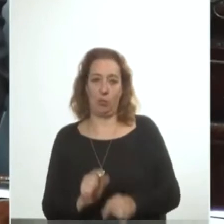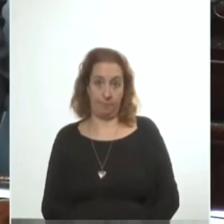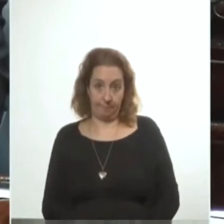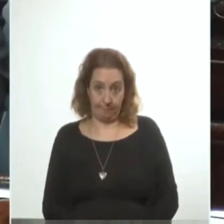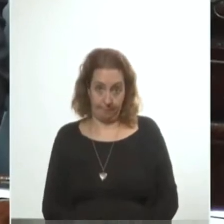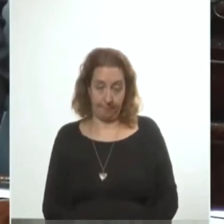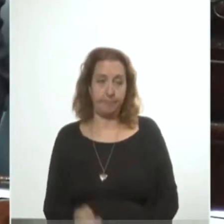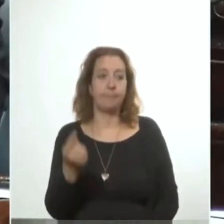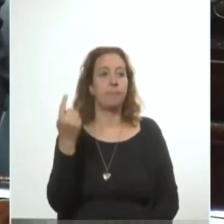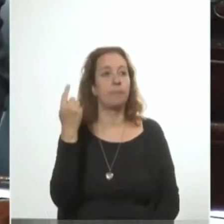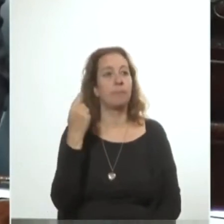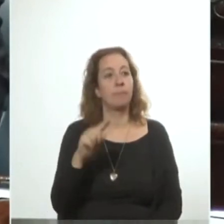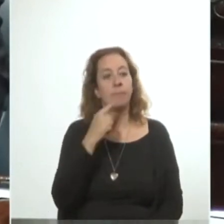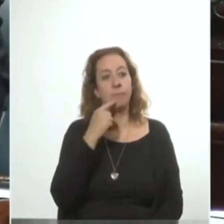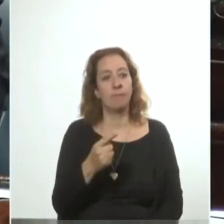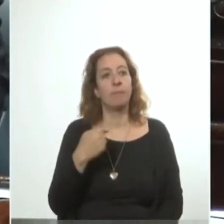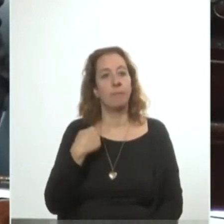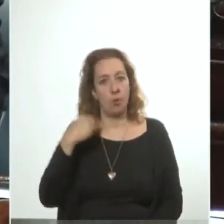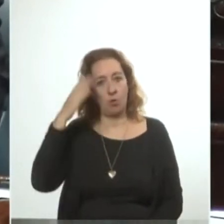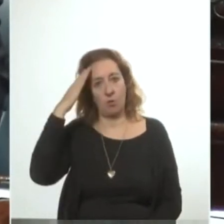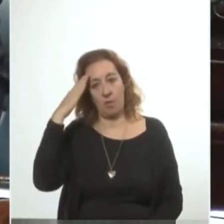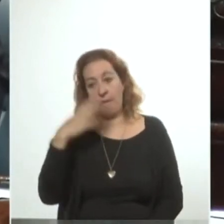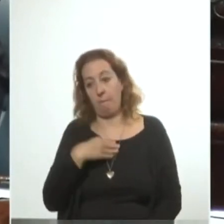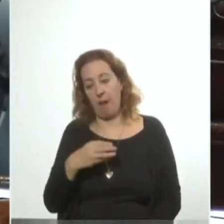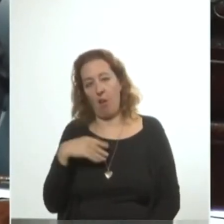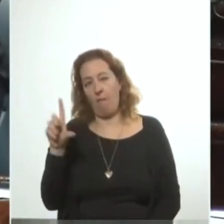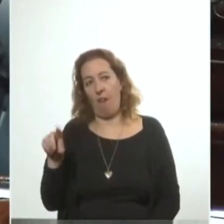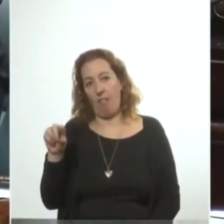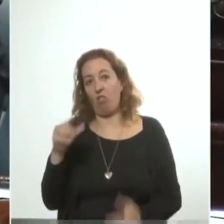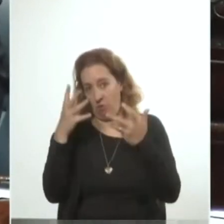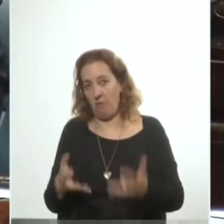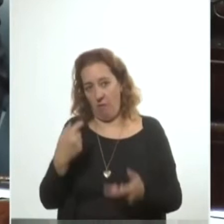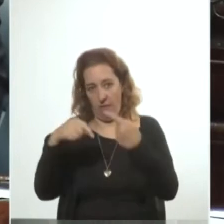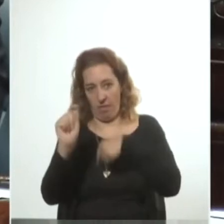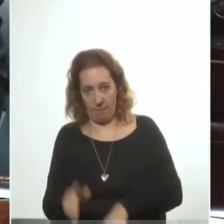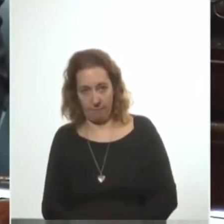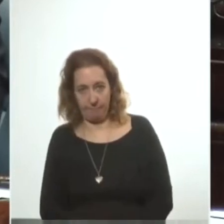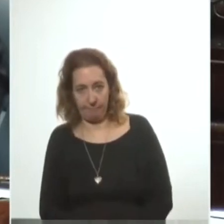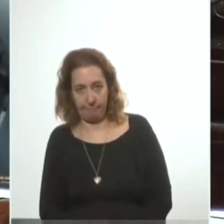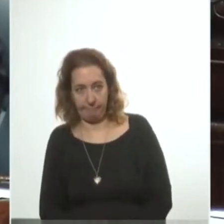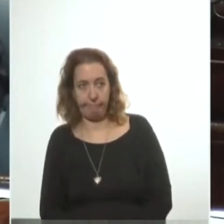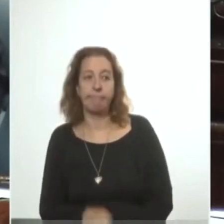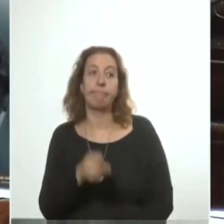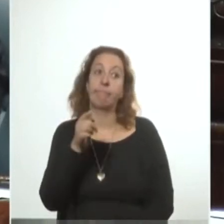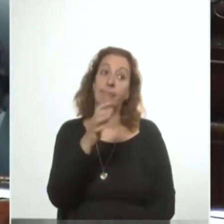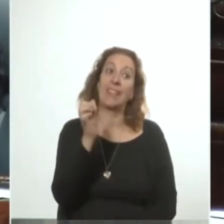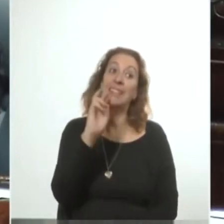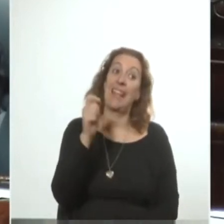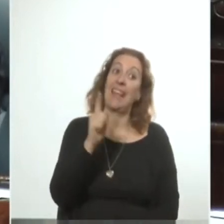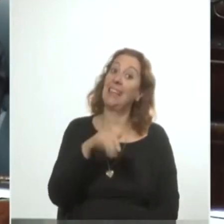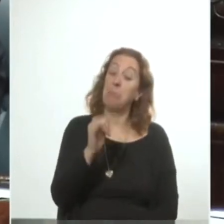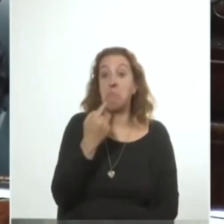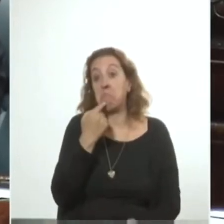el acuerdo, diría yo sé que hay blancos baratos que se quieren vender. Por su parte, Sereñi lo llamó acuerdo